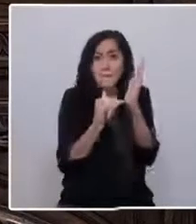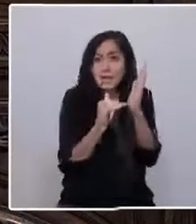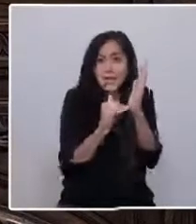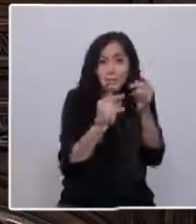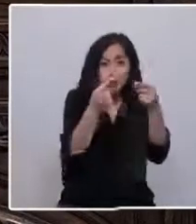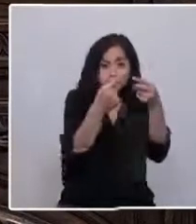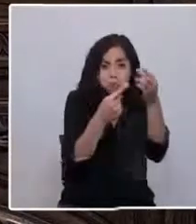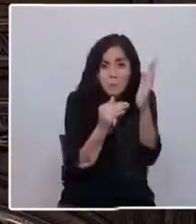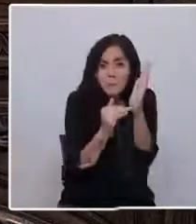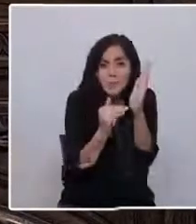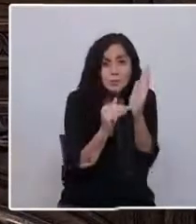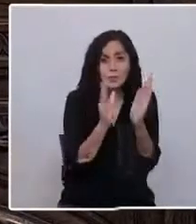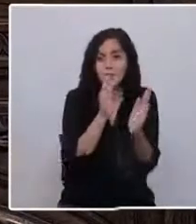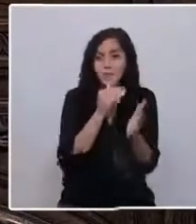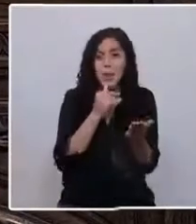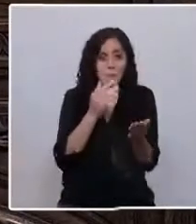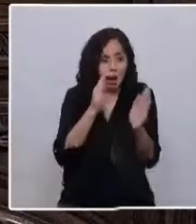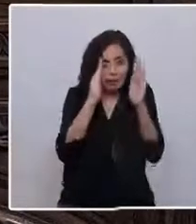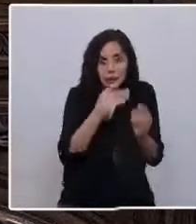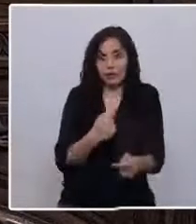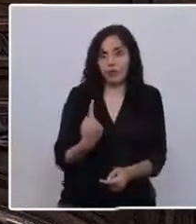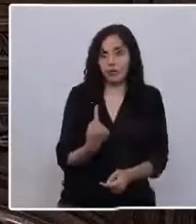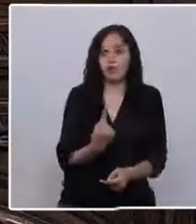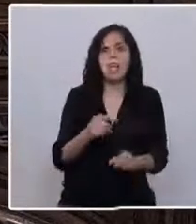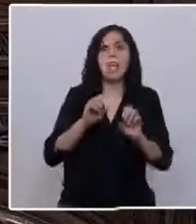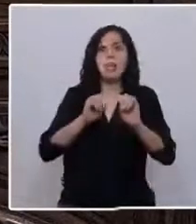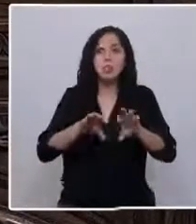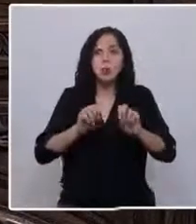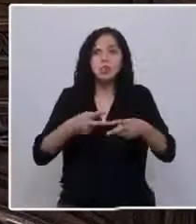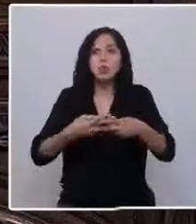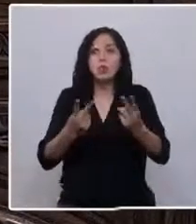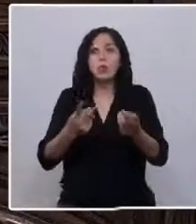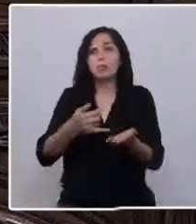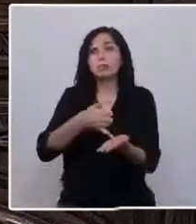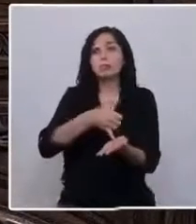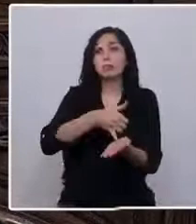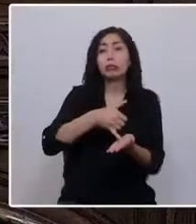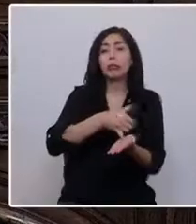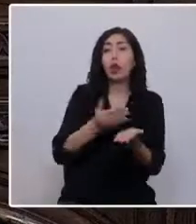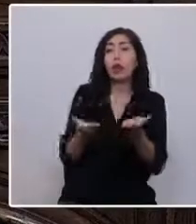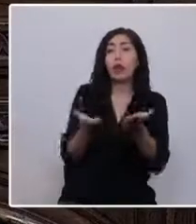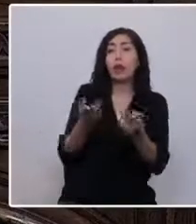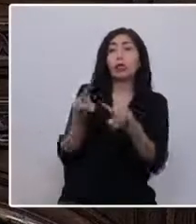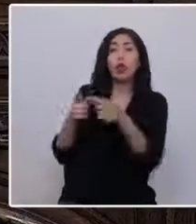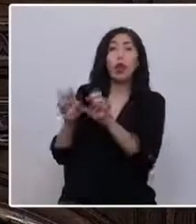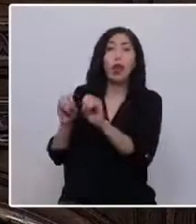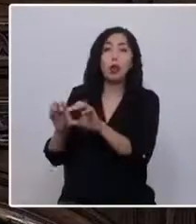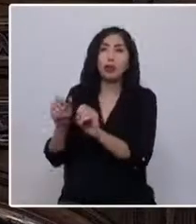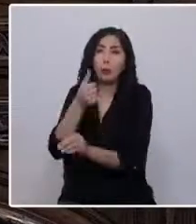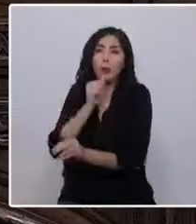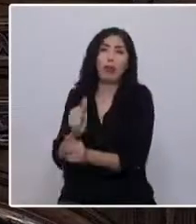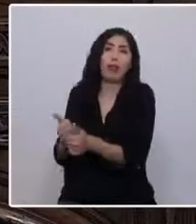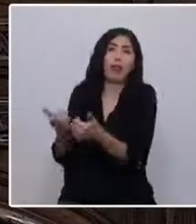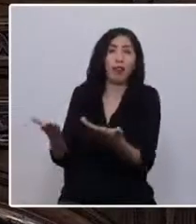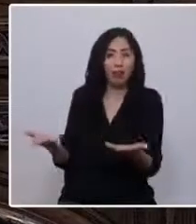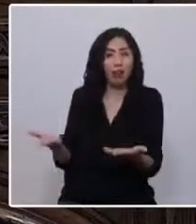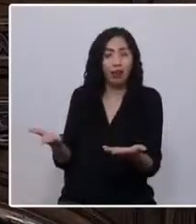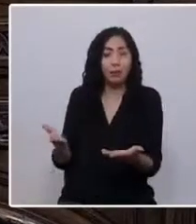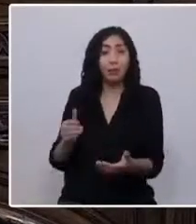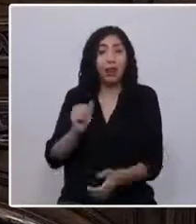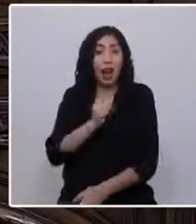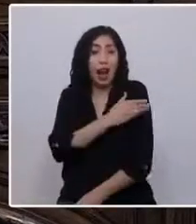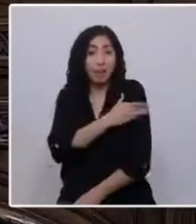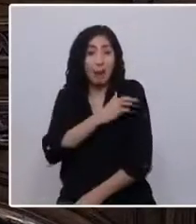atendernos, nuestra educación pública es precaria al lado de la privada. ¿Qué decir de las AFP,